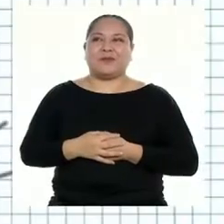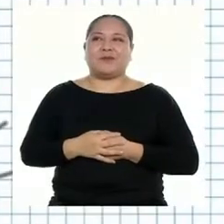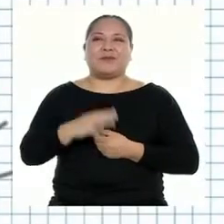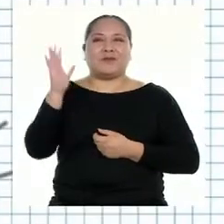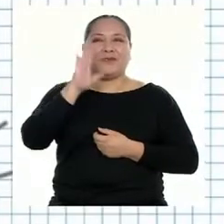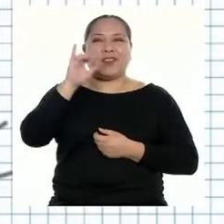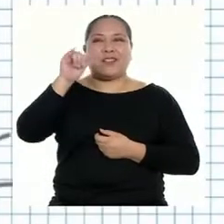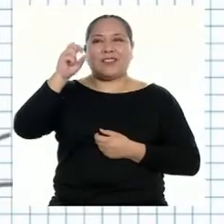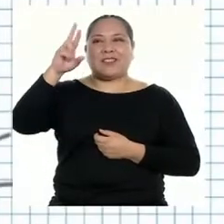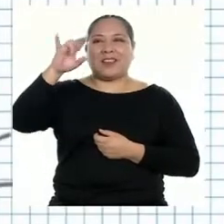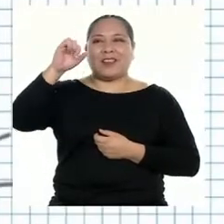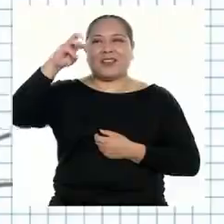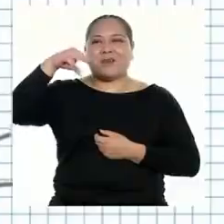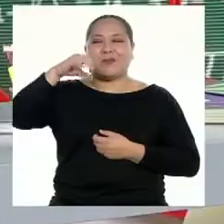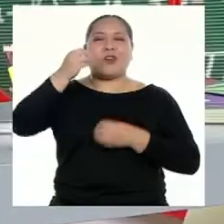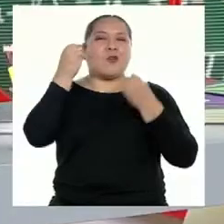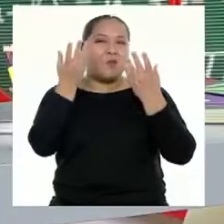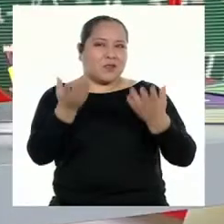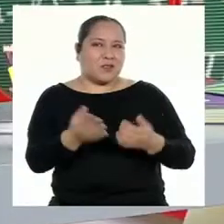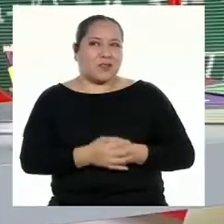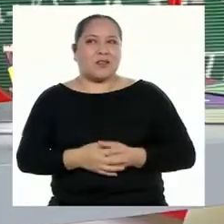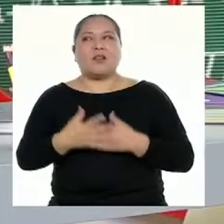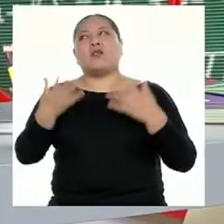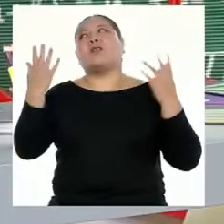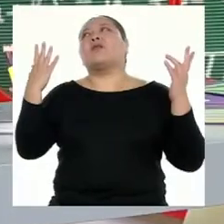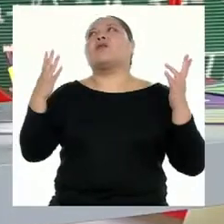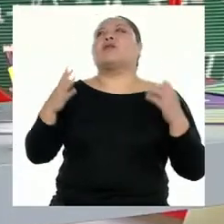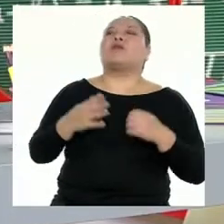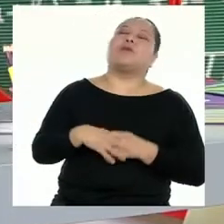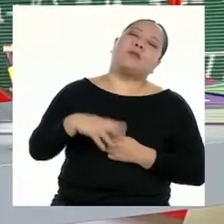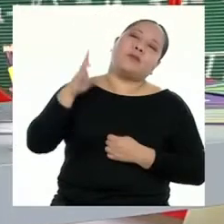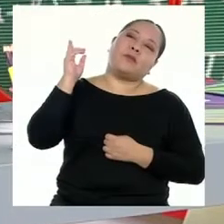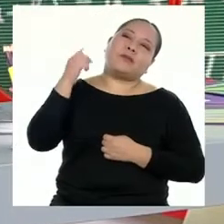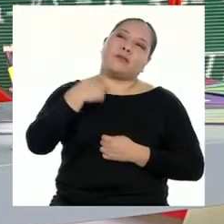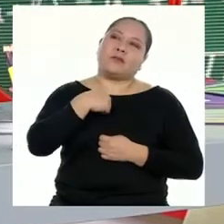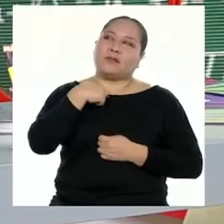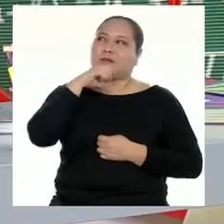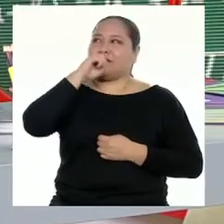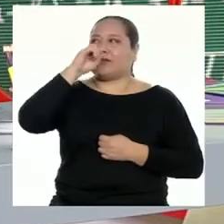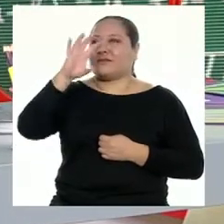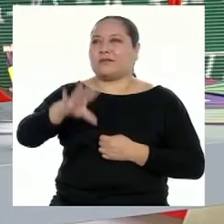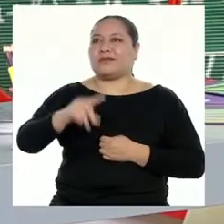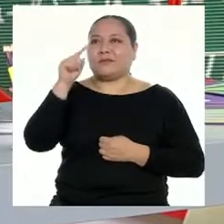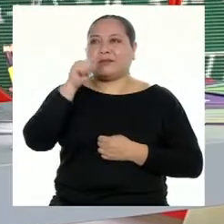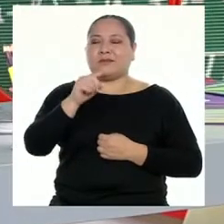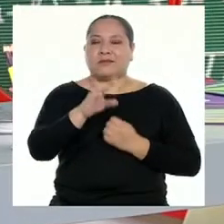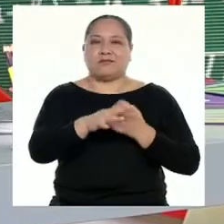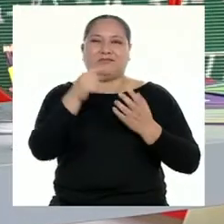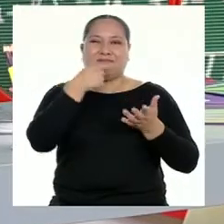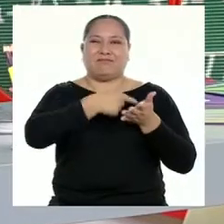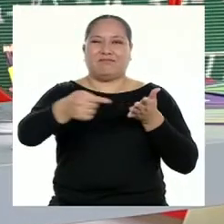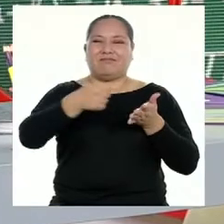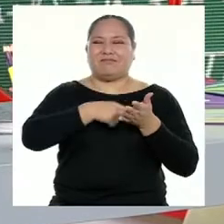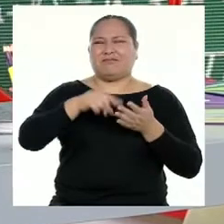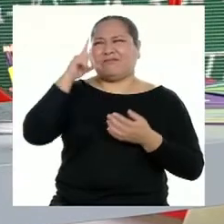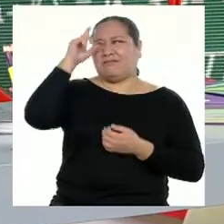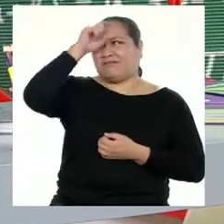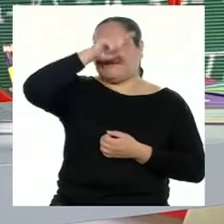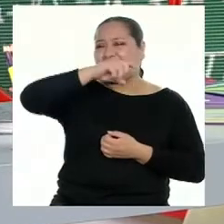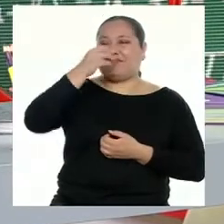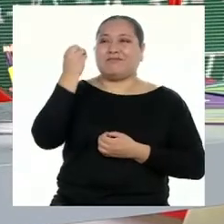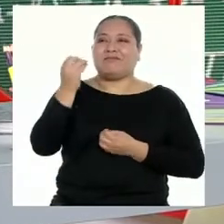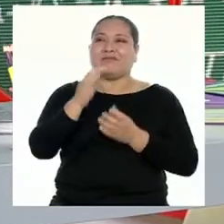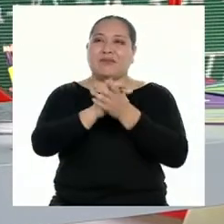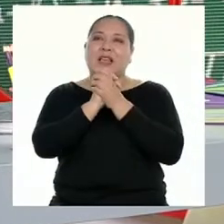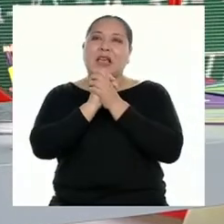Hola, Yaremis. ¿Cómo estás hoy? Uy, profesora. Si le contara. He salido de unas semanas bien pesadas porque